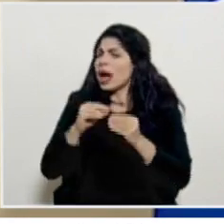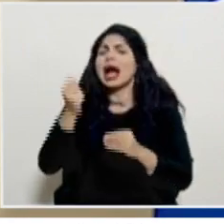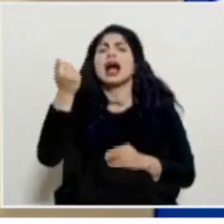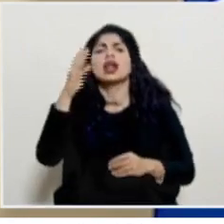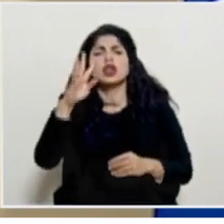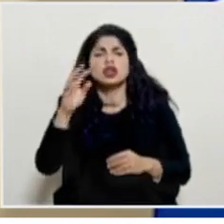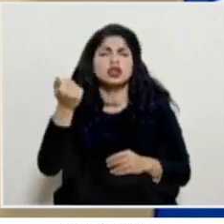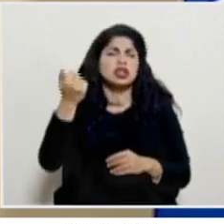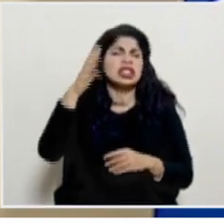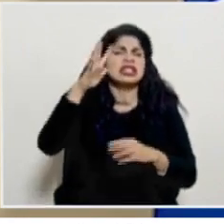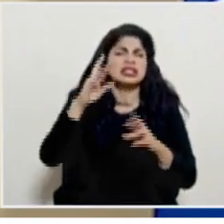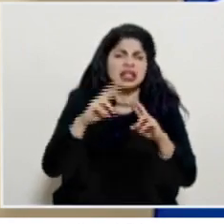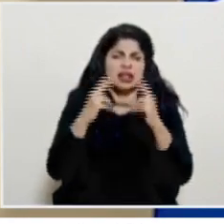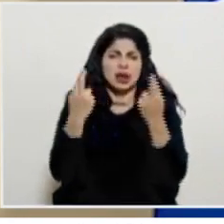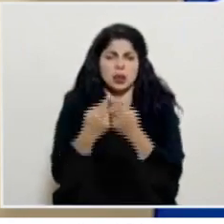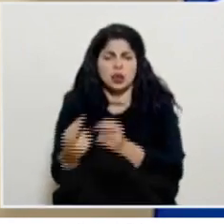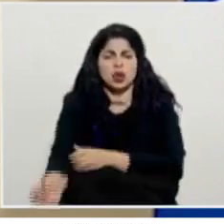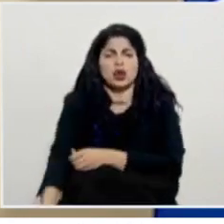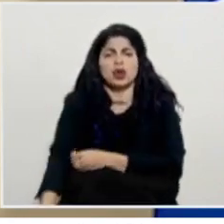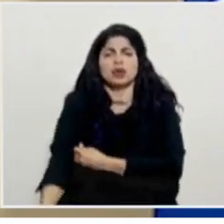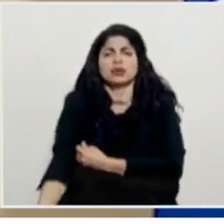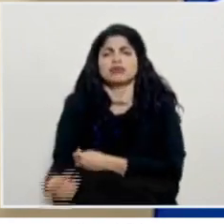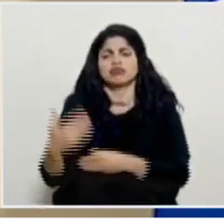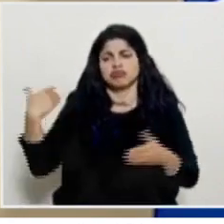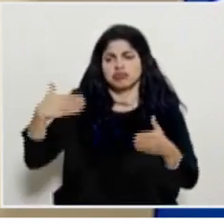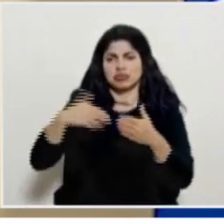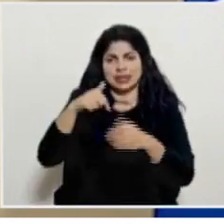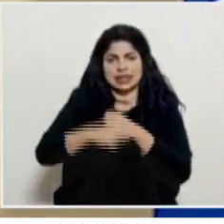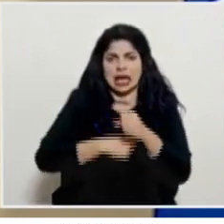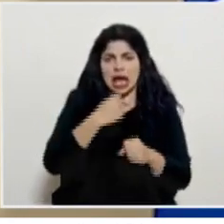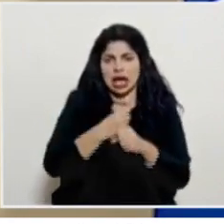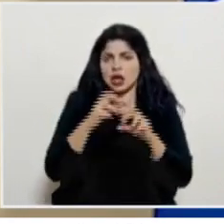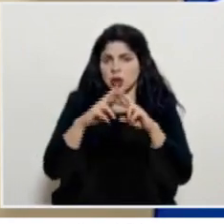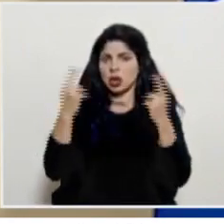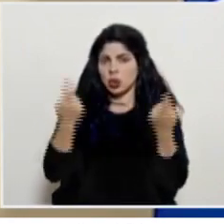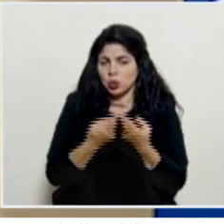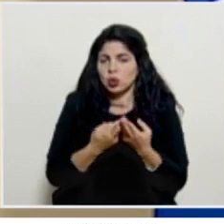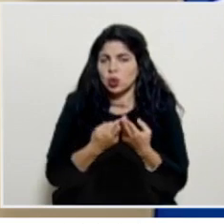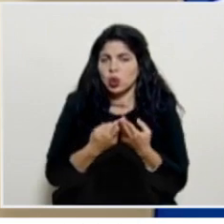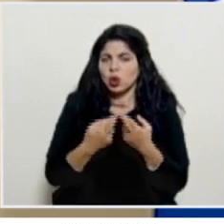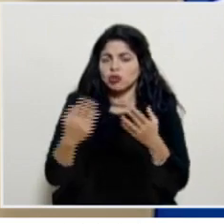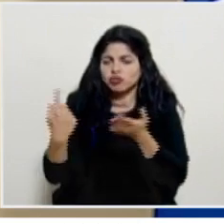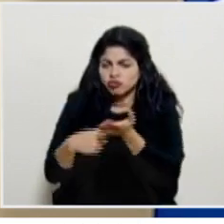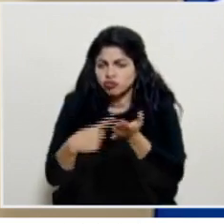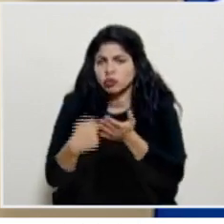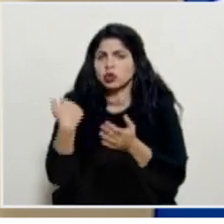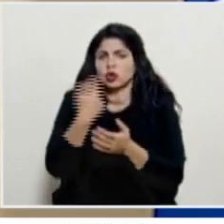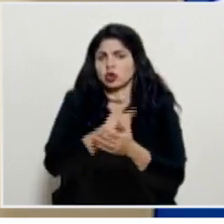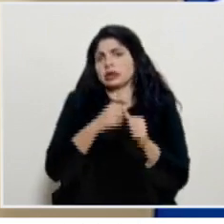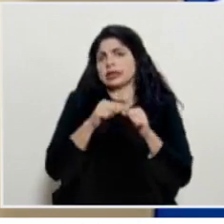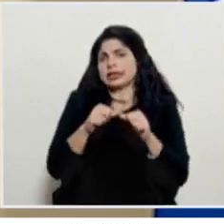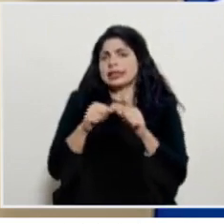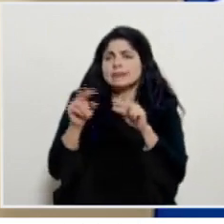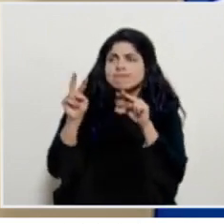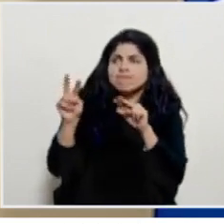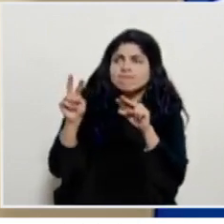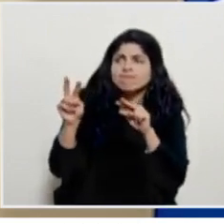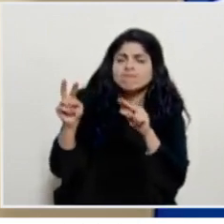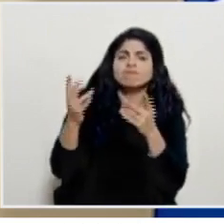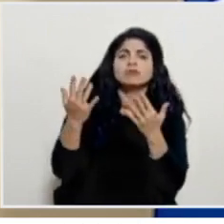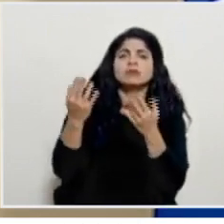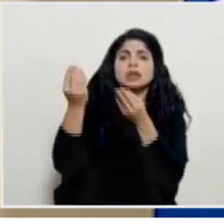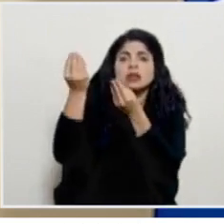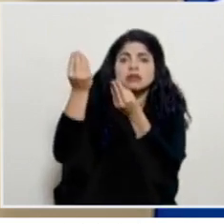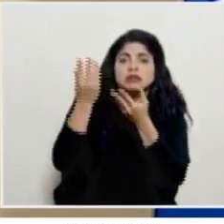reunión o quinceava? Ya por ahí vamos en lo que va del año. Y estamos completamente atentos a lo que indique